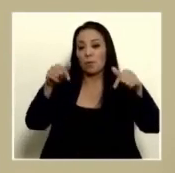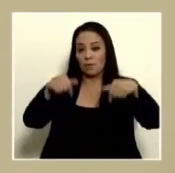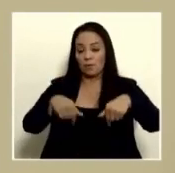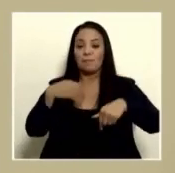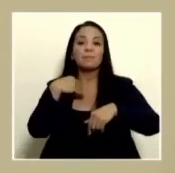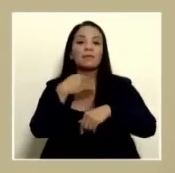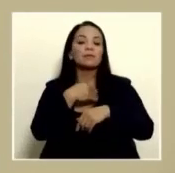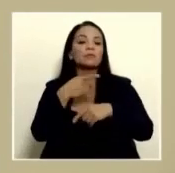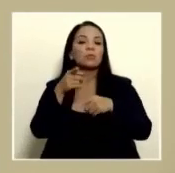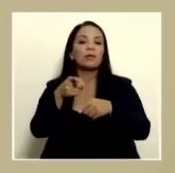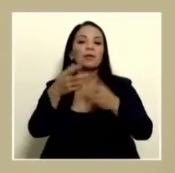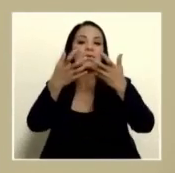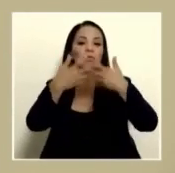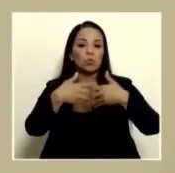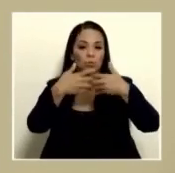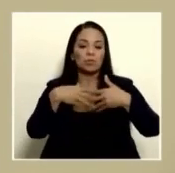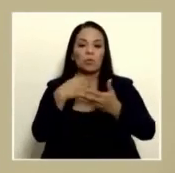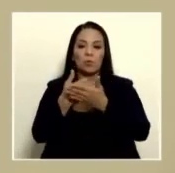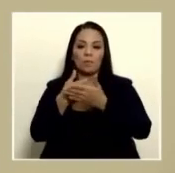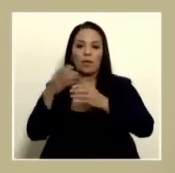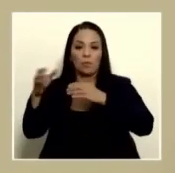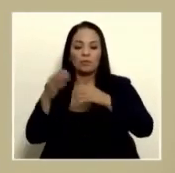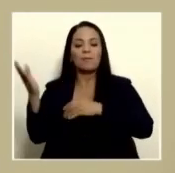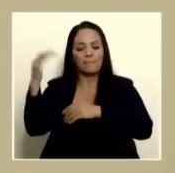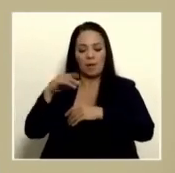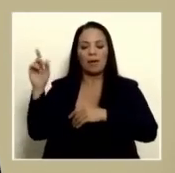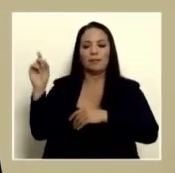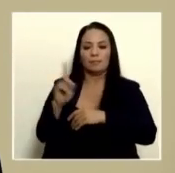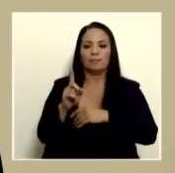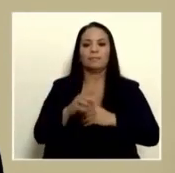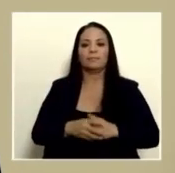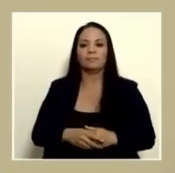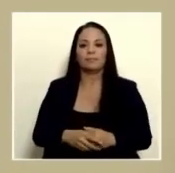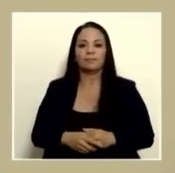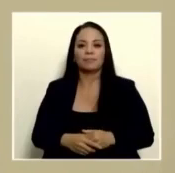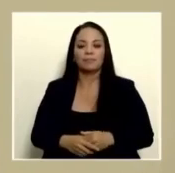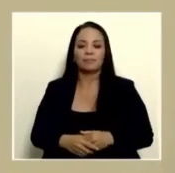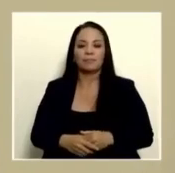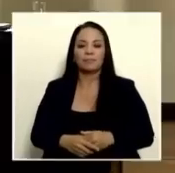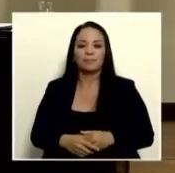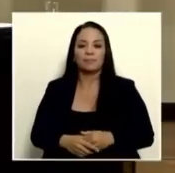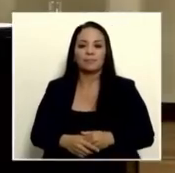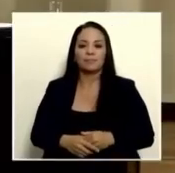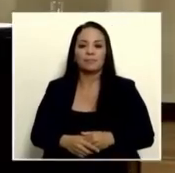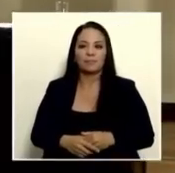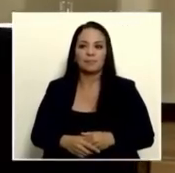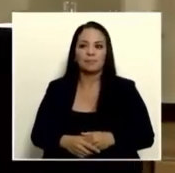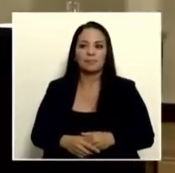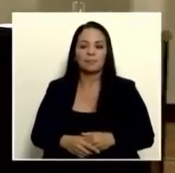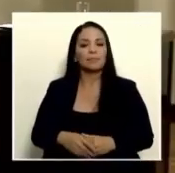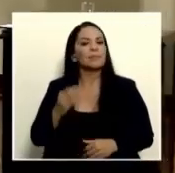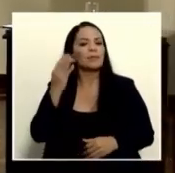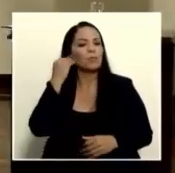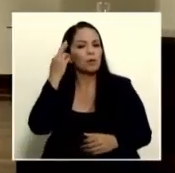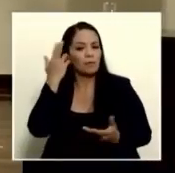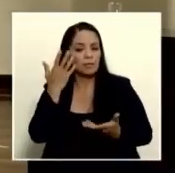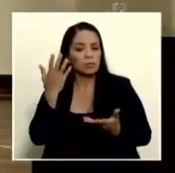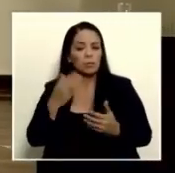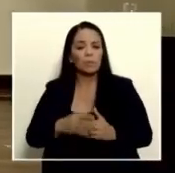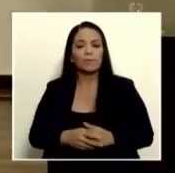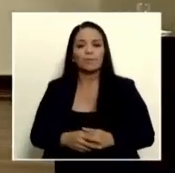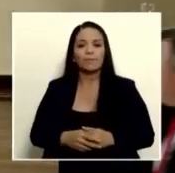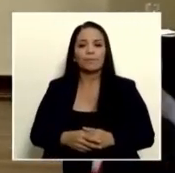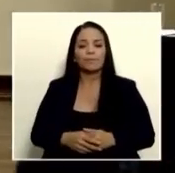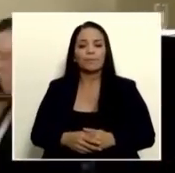ministro de industria economía y comercio venga ministro este porque a